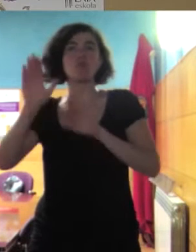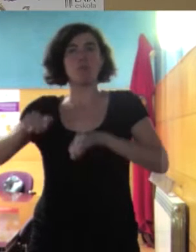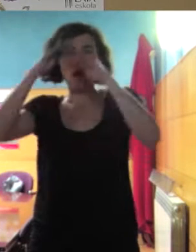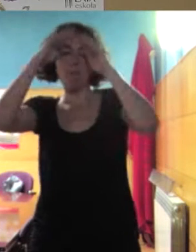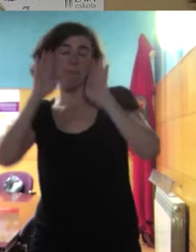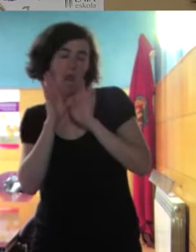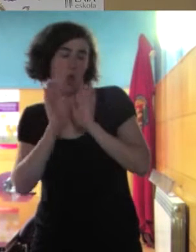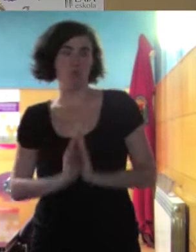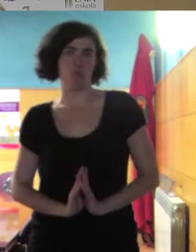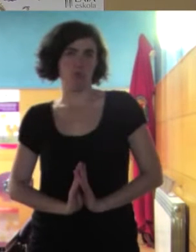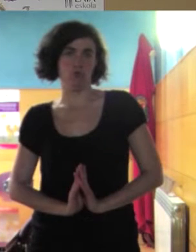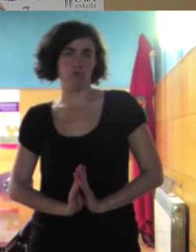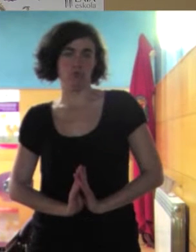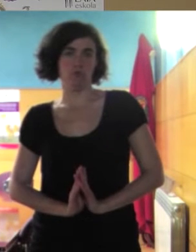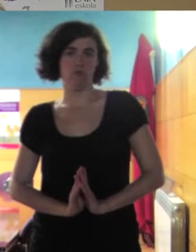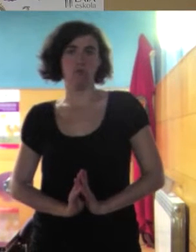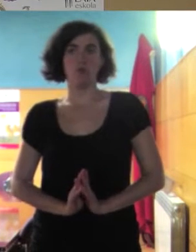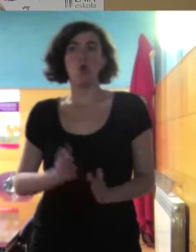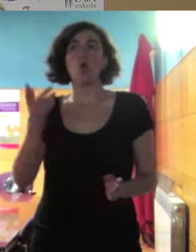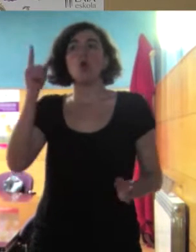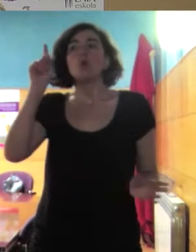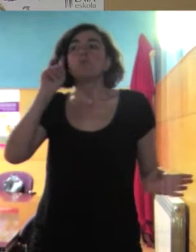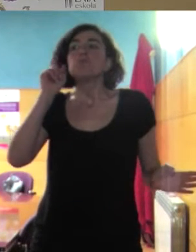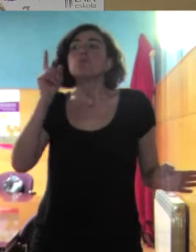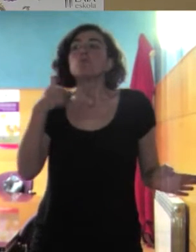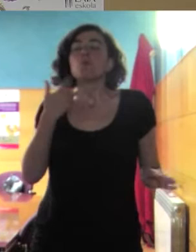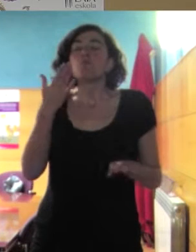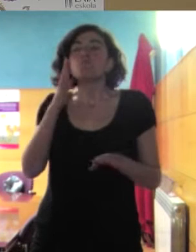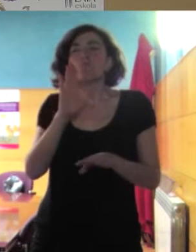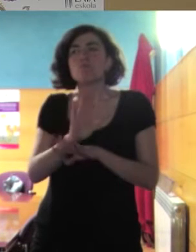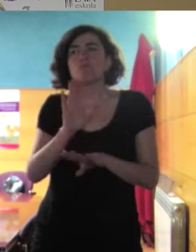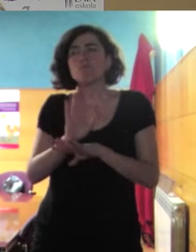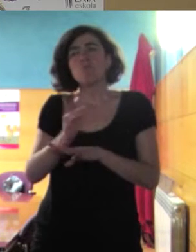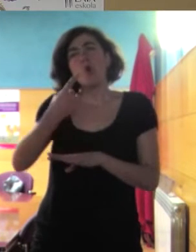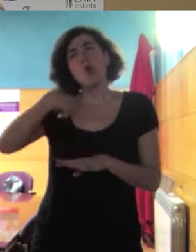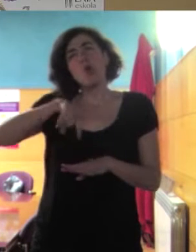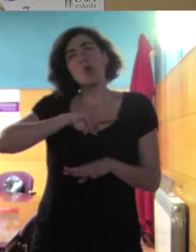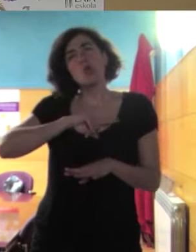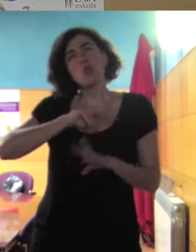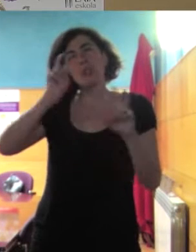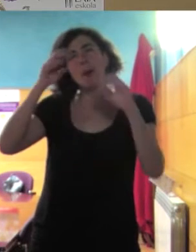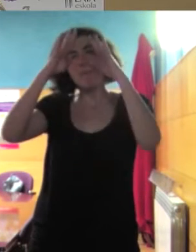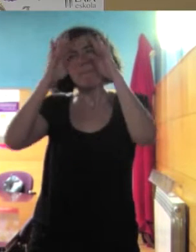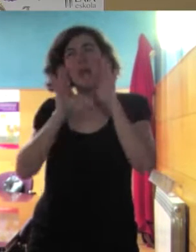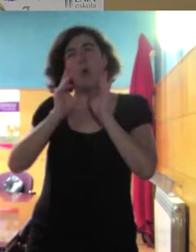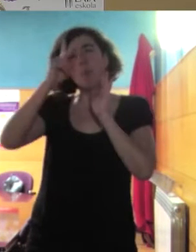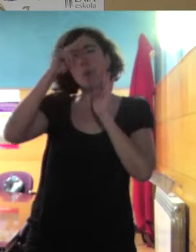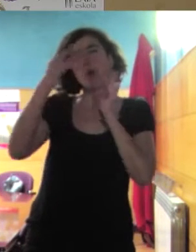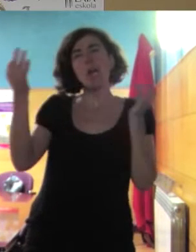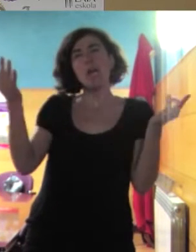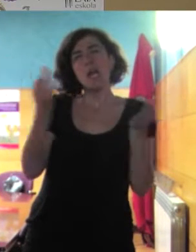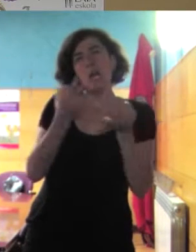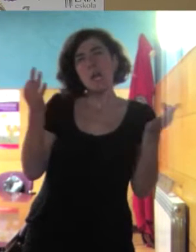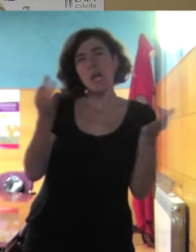aquí os podría preguntar no sé si alguien querría comentar algo qué preocupaciones tenemos sobre esto qué elementos nos parecen